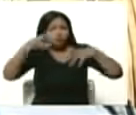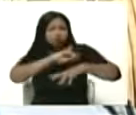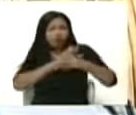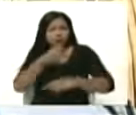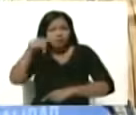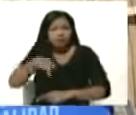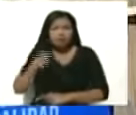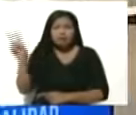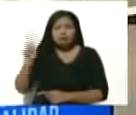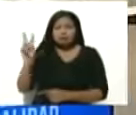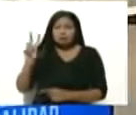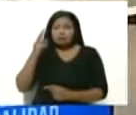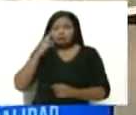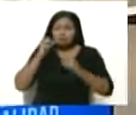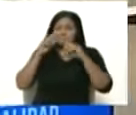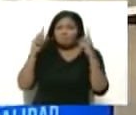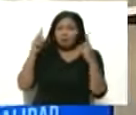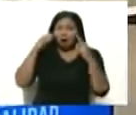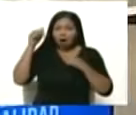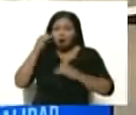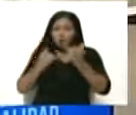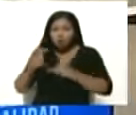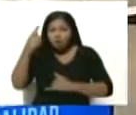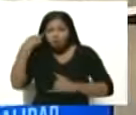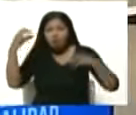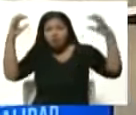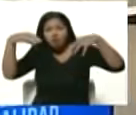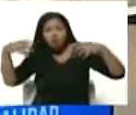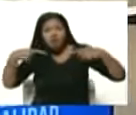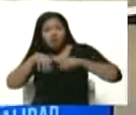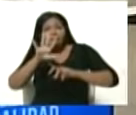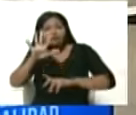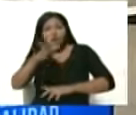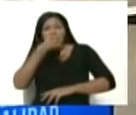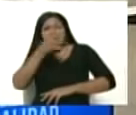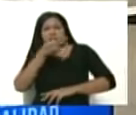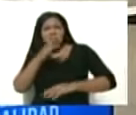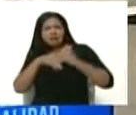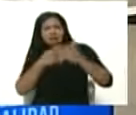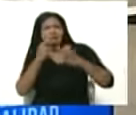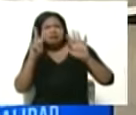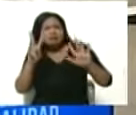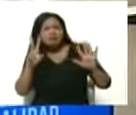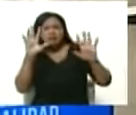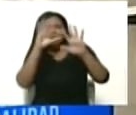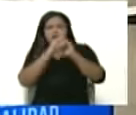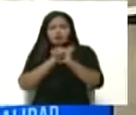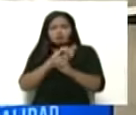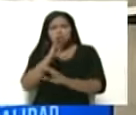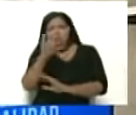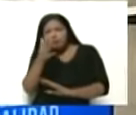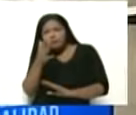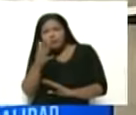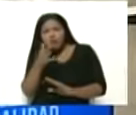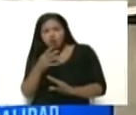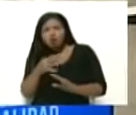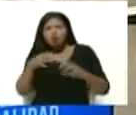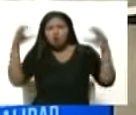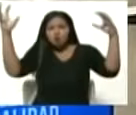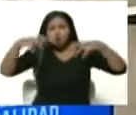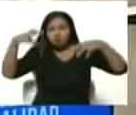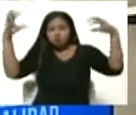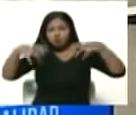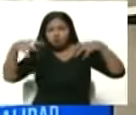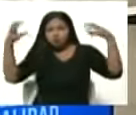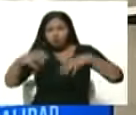Fuera de lo normal en los últimos días. Está lloviendo entre cinco de la tarde, siete de la noche. Y está cayendo dos o tres